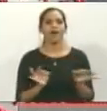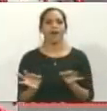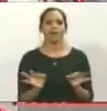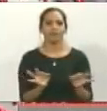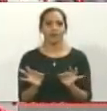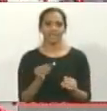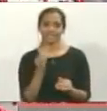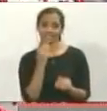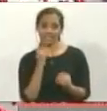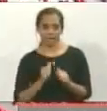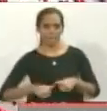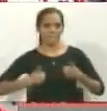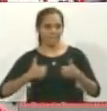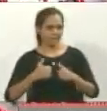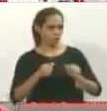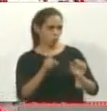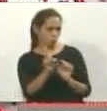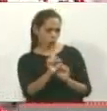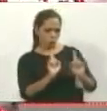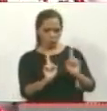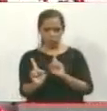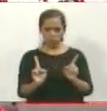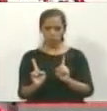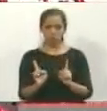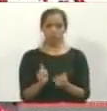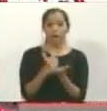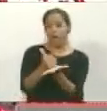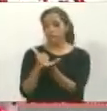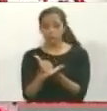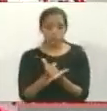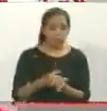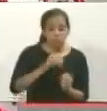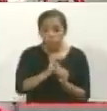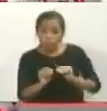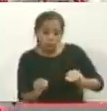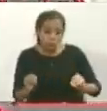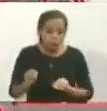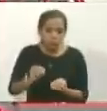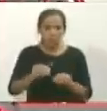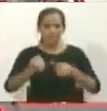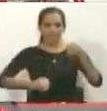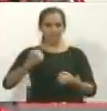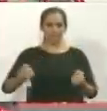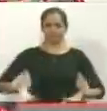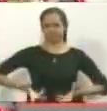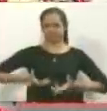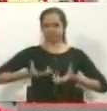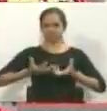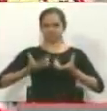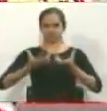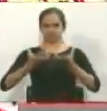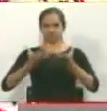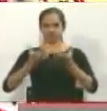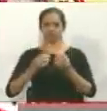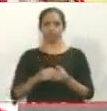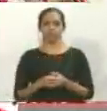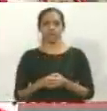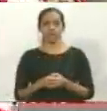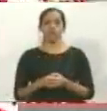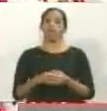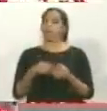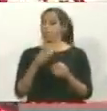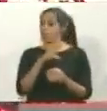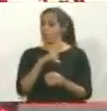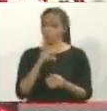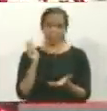metros más allá, otros figurantes parecen auxiliar a los heridos, mientras el coche de la explosión arde en el fondo del plano. Todavía no han